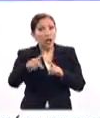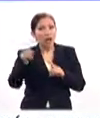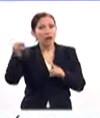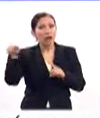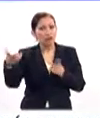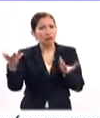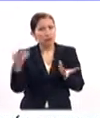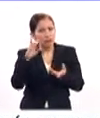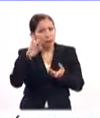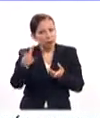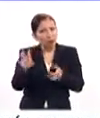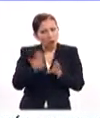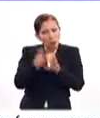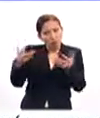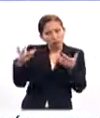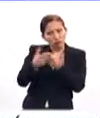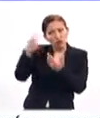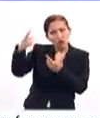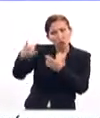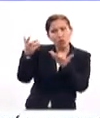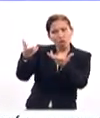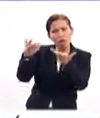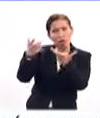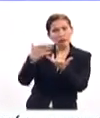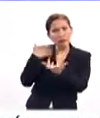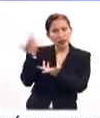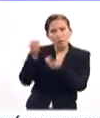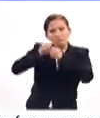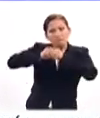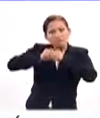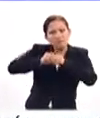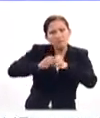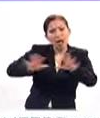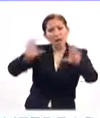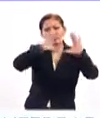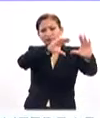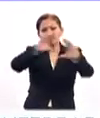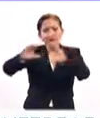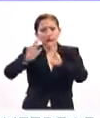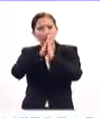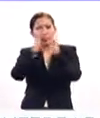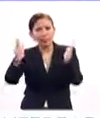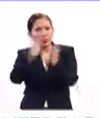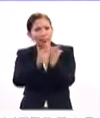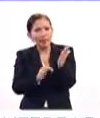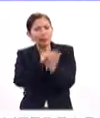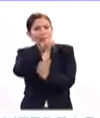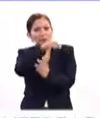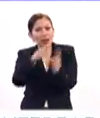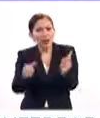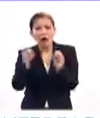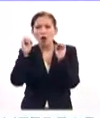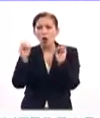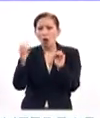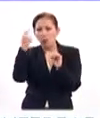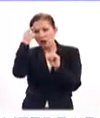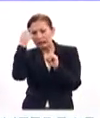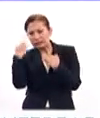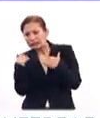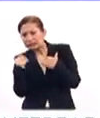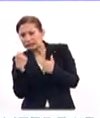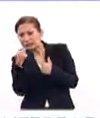se notaba congruencia entre su deseo, por ejemplo, de expander la enseñanza de la literatura o de entender